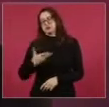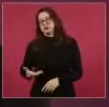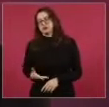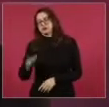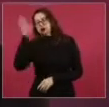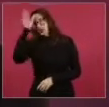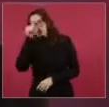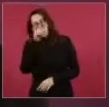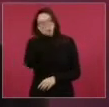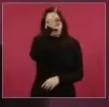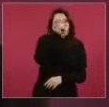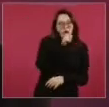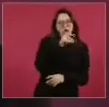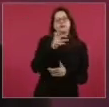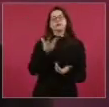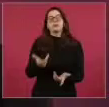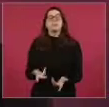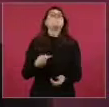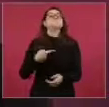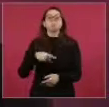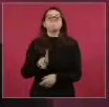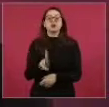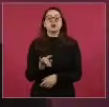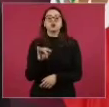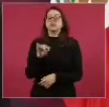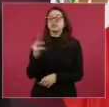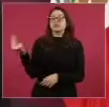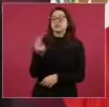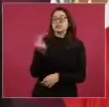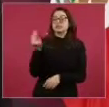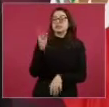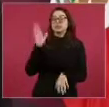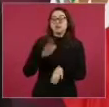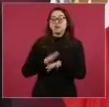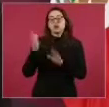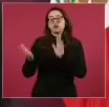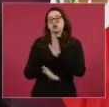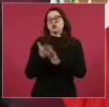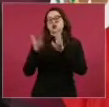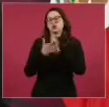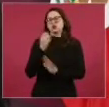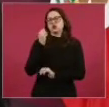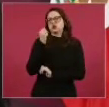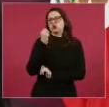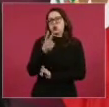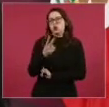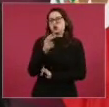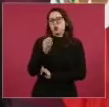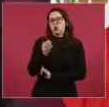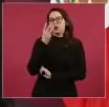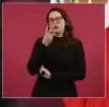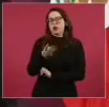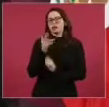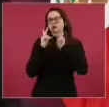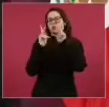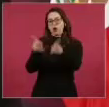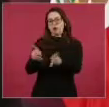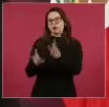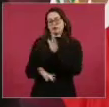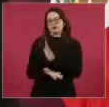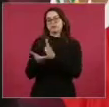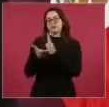requerir dos, tres puentes más, sigue creciendo el